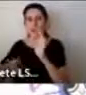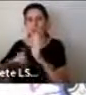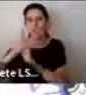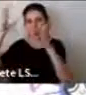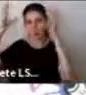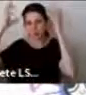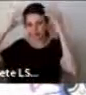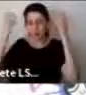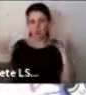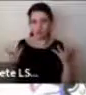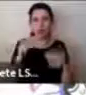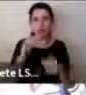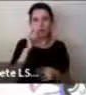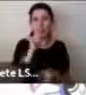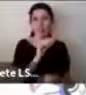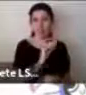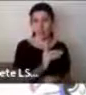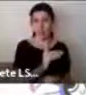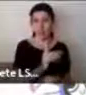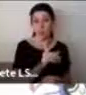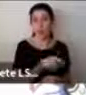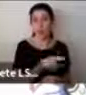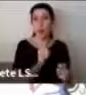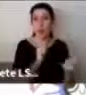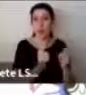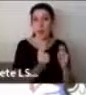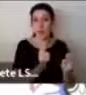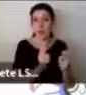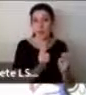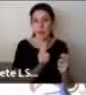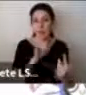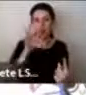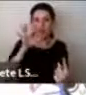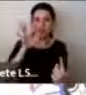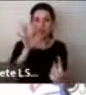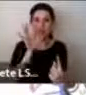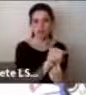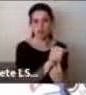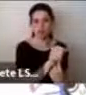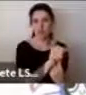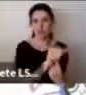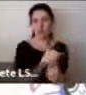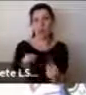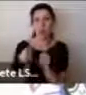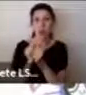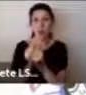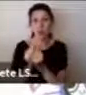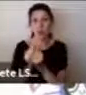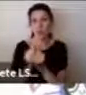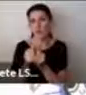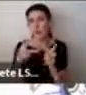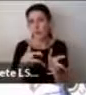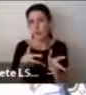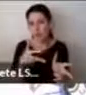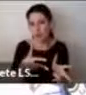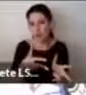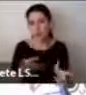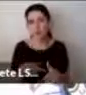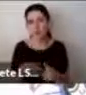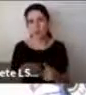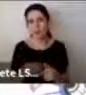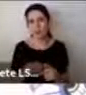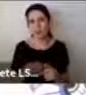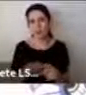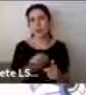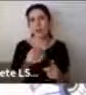mayor riesgo de que estés en estas situaciones de amedrentamiento con tus compañeros y que tengas a partir de eso dificultades también